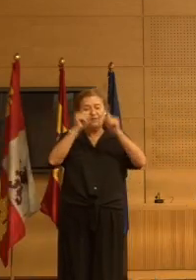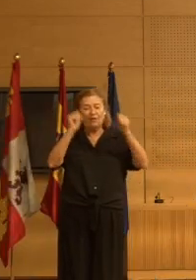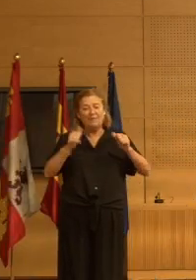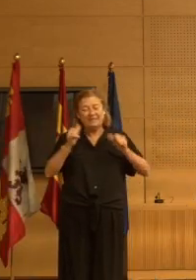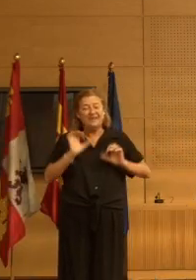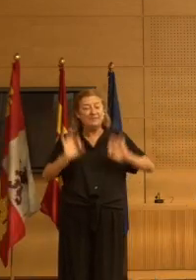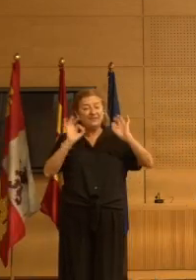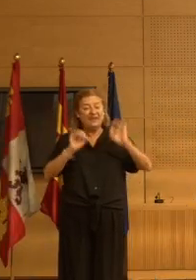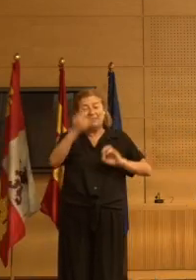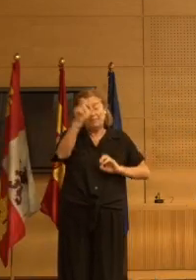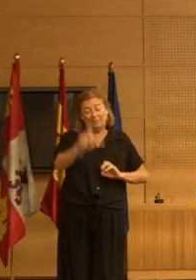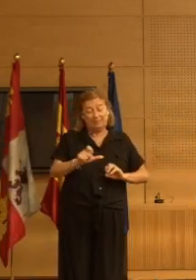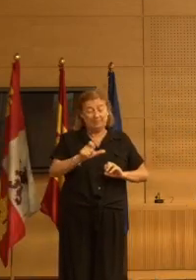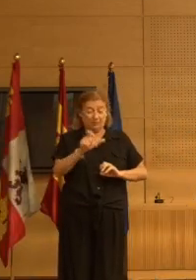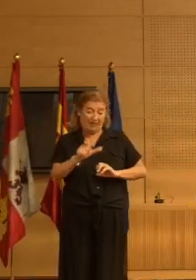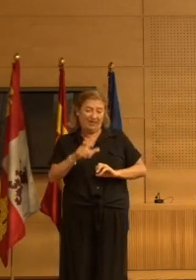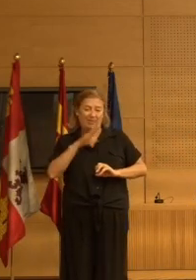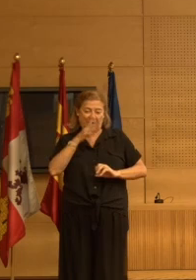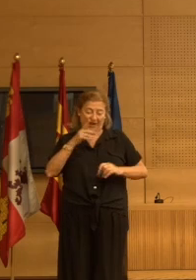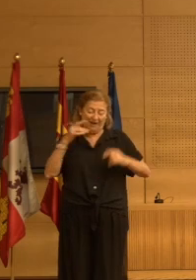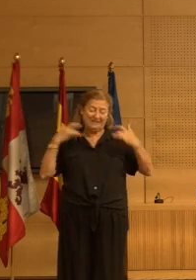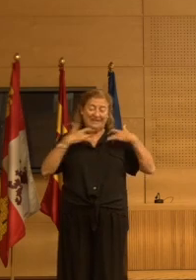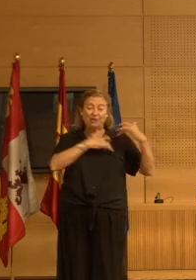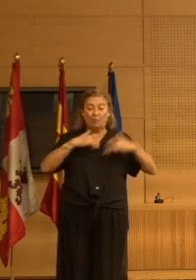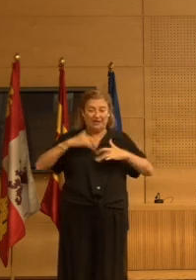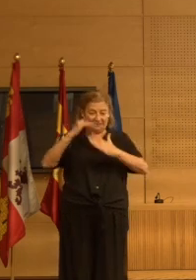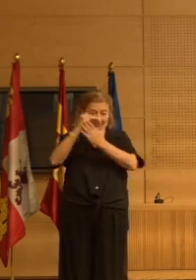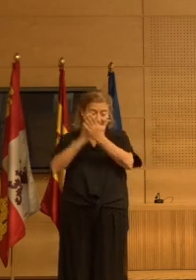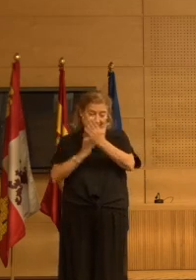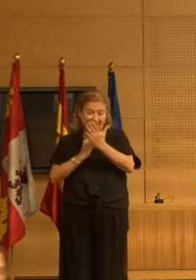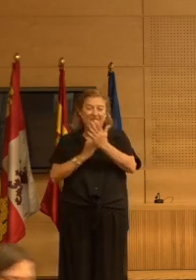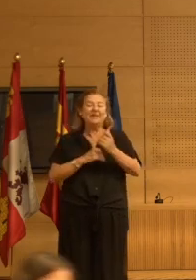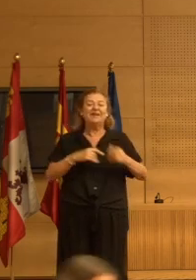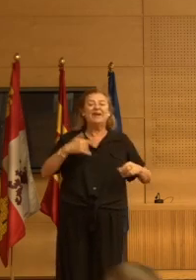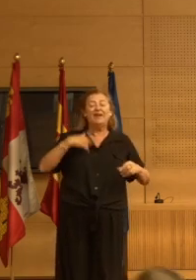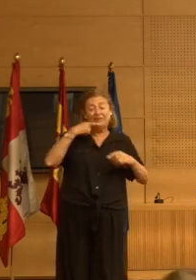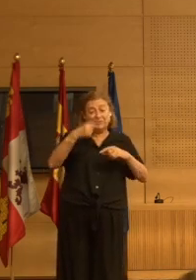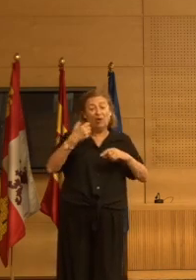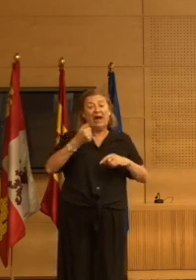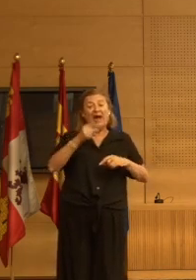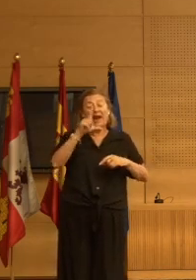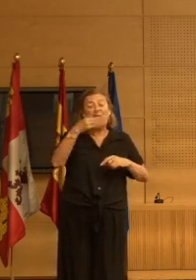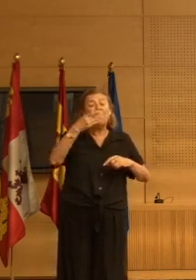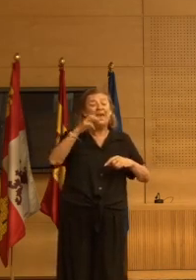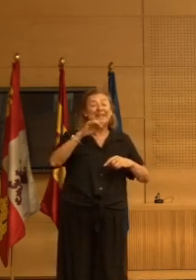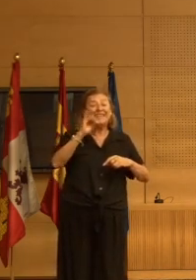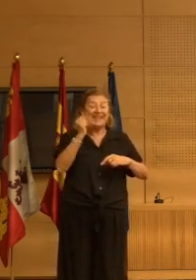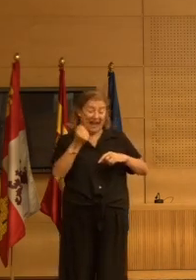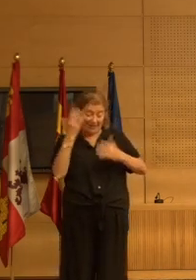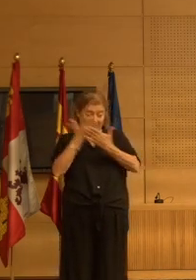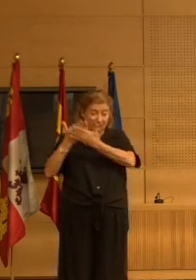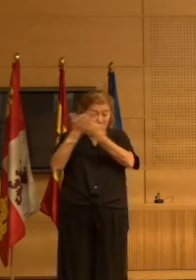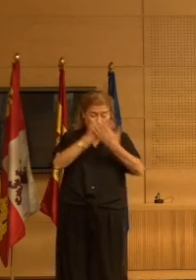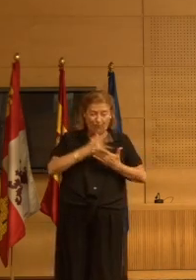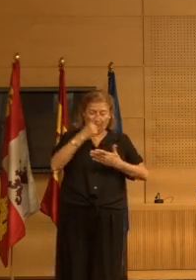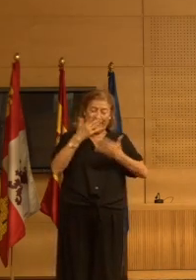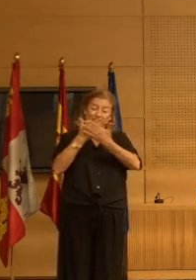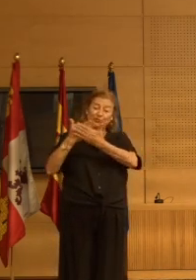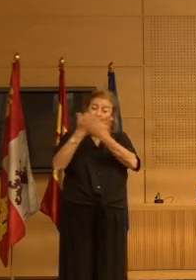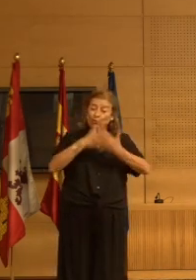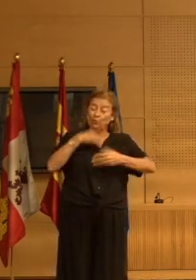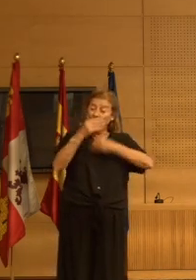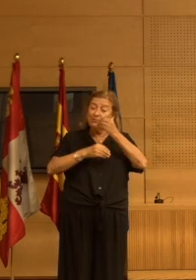personalizada aliviar esos síntomas pues bien el estudio Albertia que les decía es un estudio que hemos tenido la suerte de poder hacer